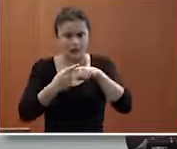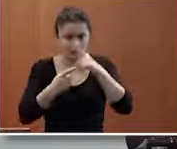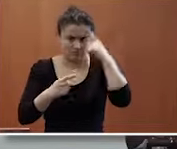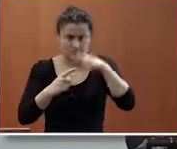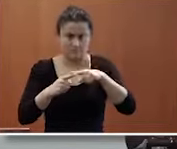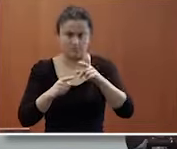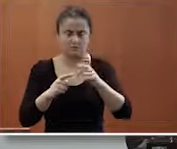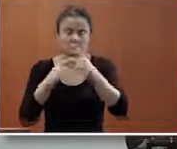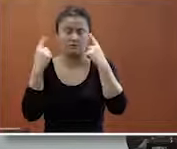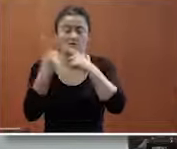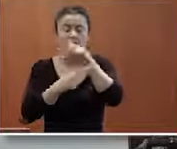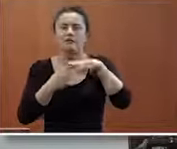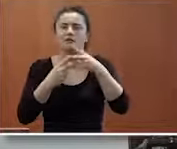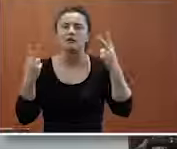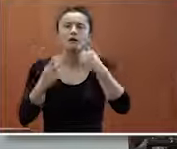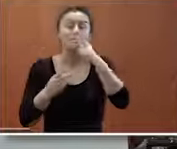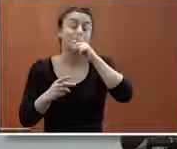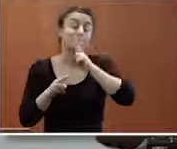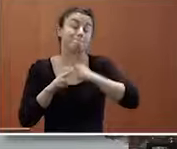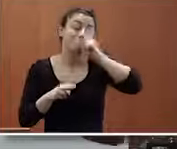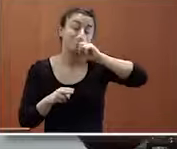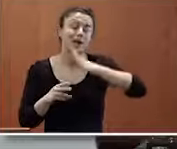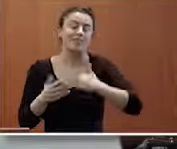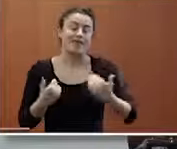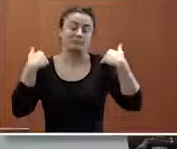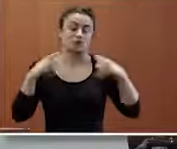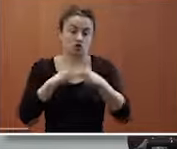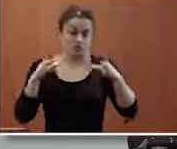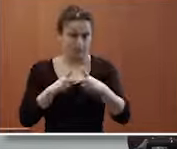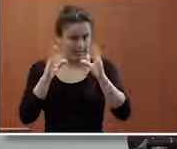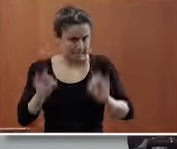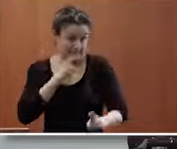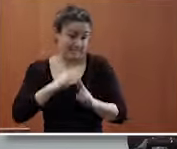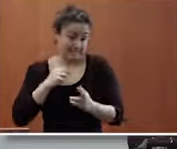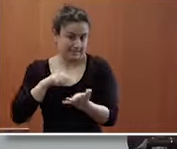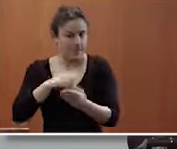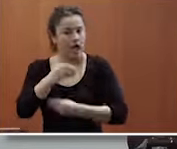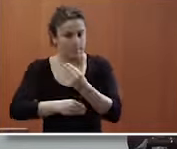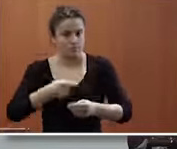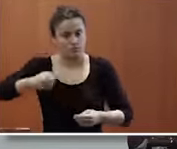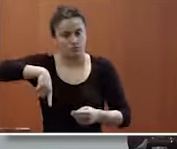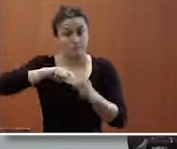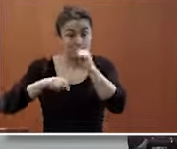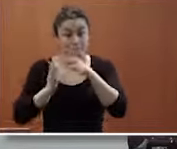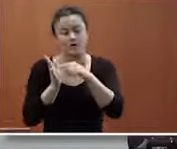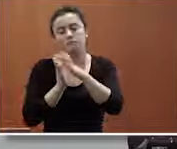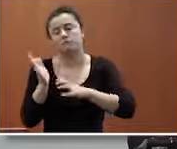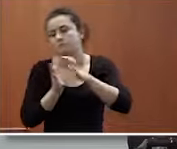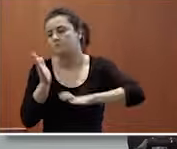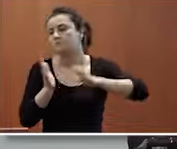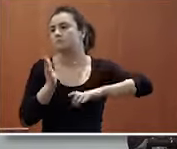de valor compartido que no deja de ser una memoria de responsabilidad social específica aparte de la memoria tradicional en la que solemos hacer